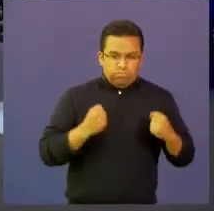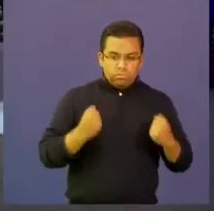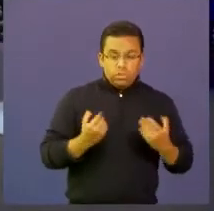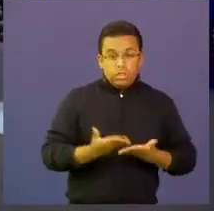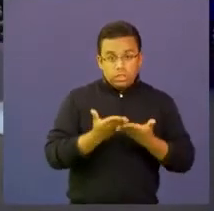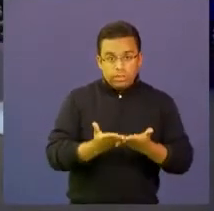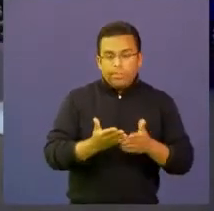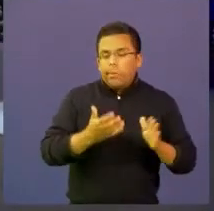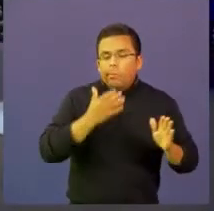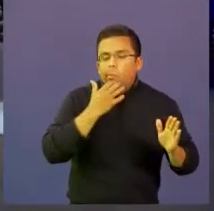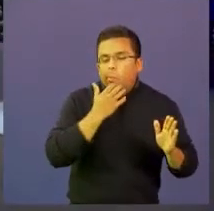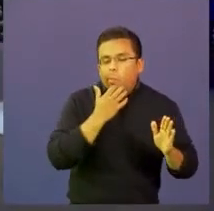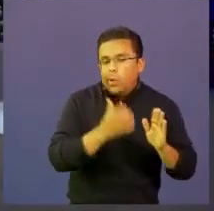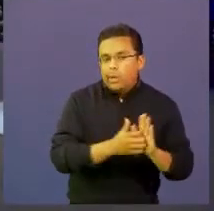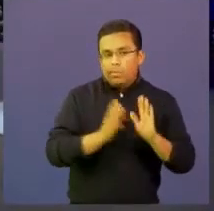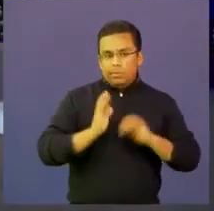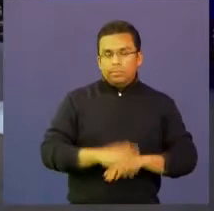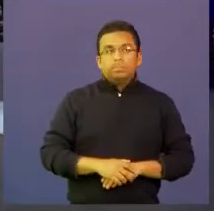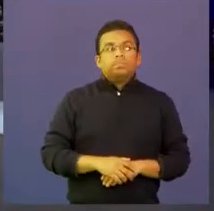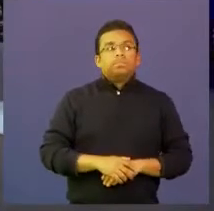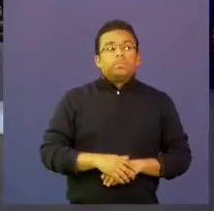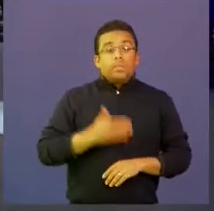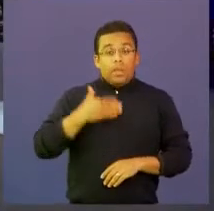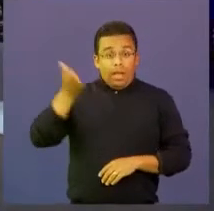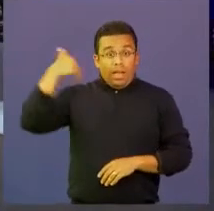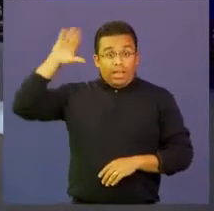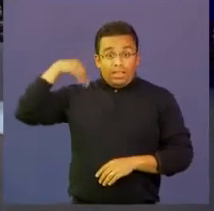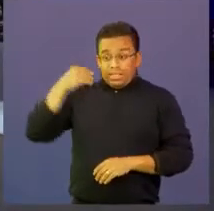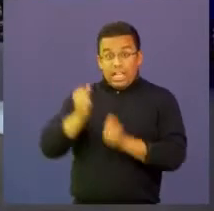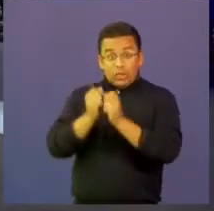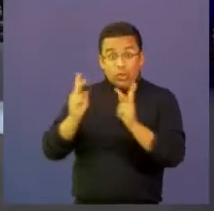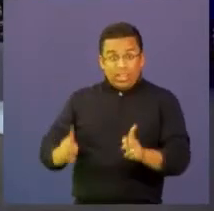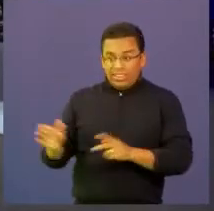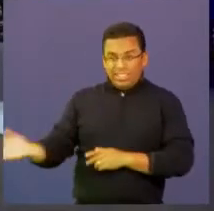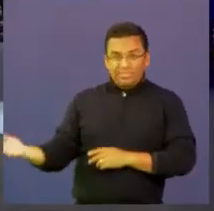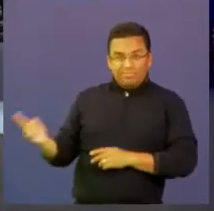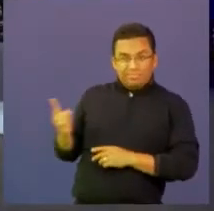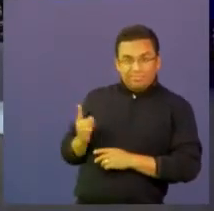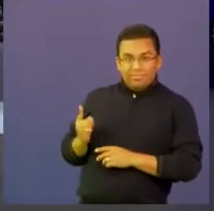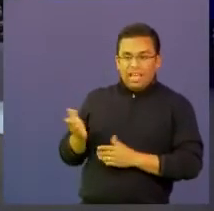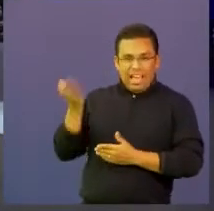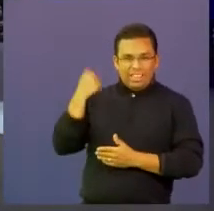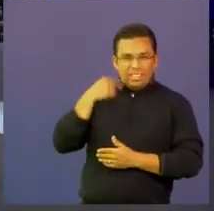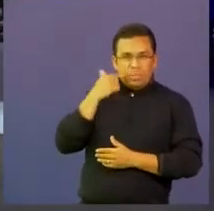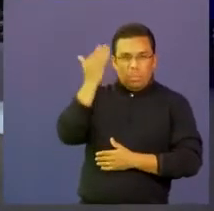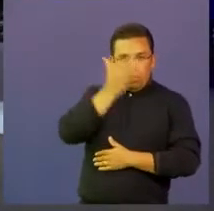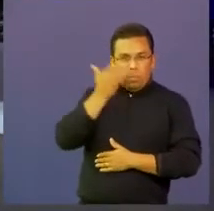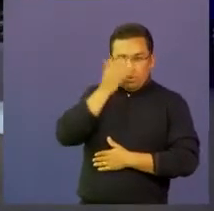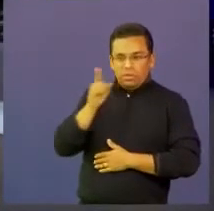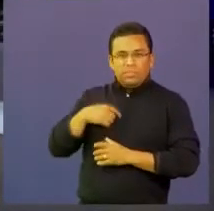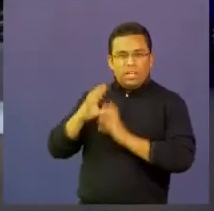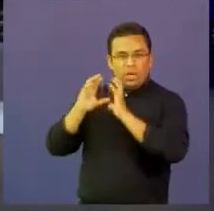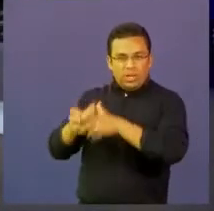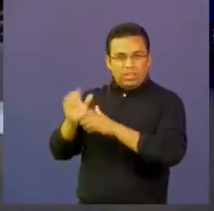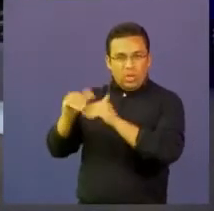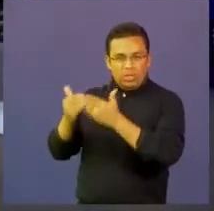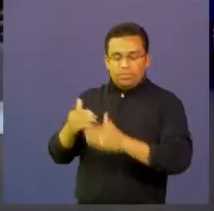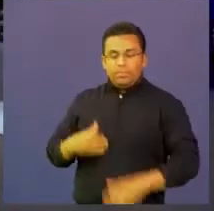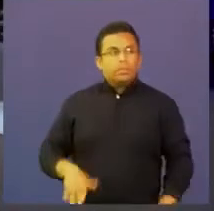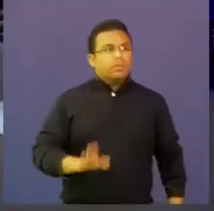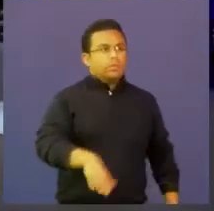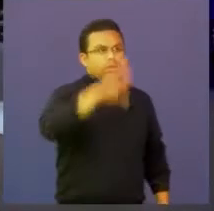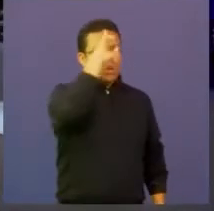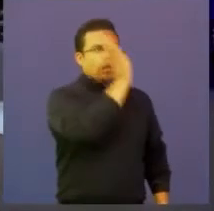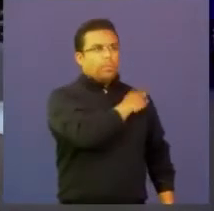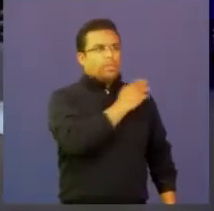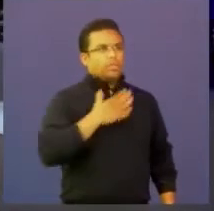les doy un ejemplo para nosotros fue maravilloso que un estudiante se nos acercara cuando hicimos un trabajo de retroalimentación con instituciones y nos dijera capitán yo ya